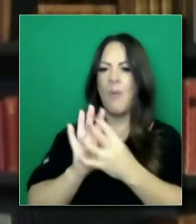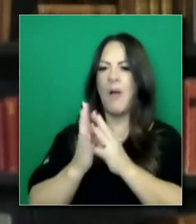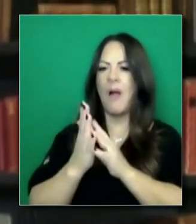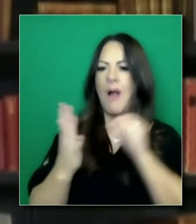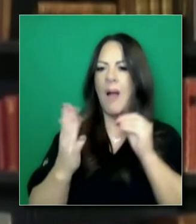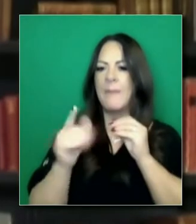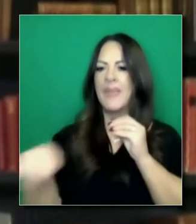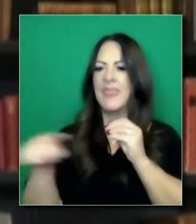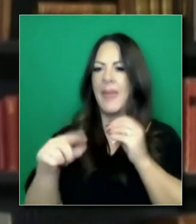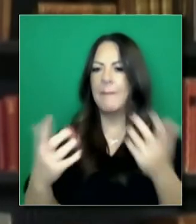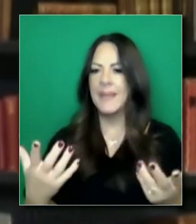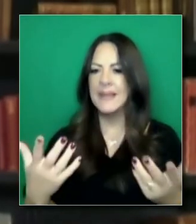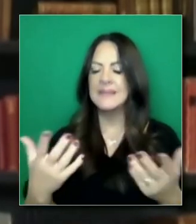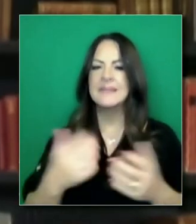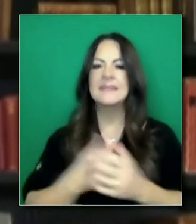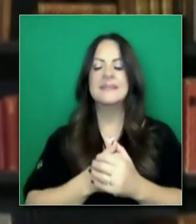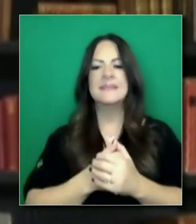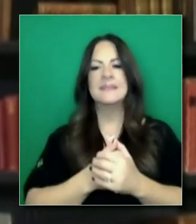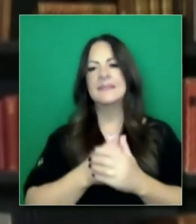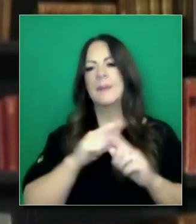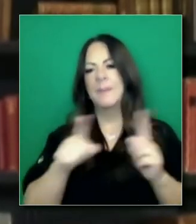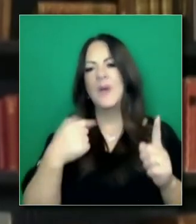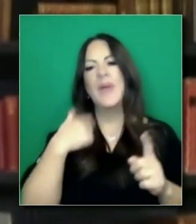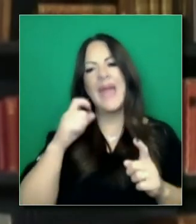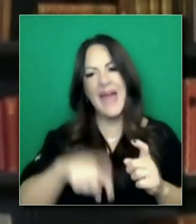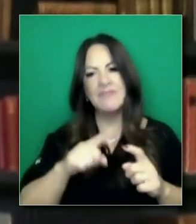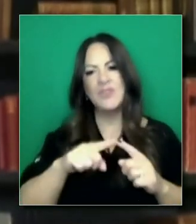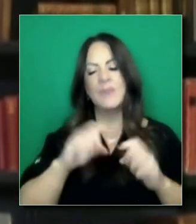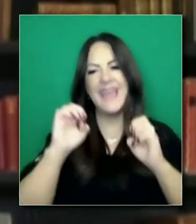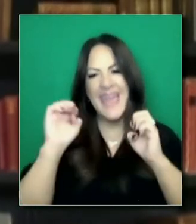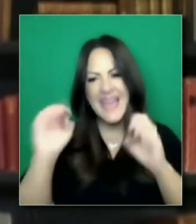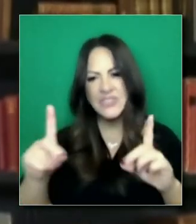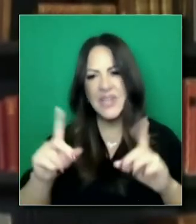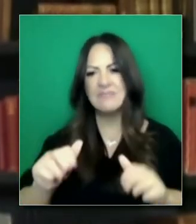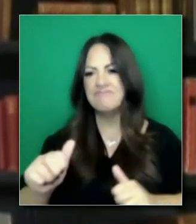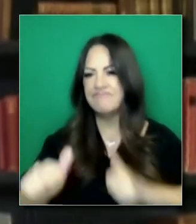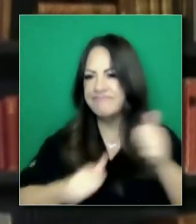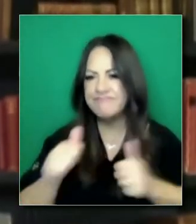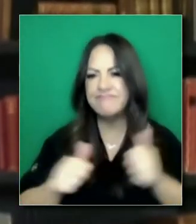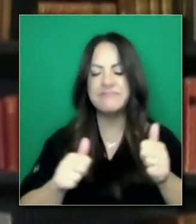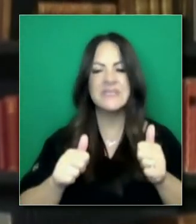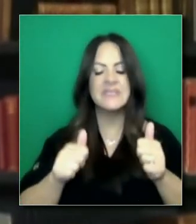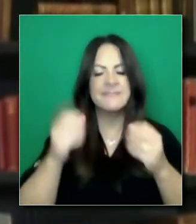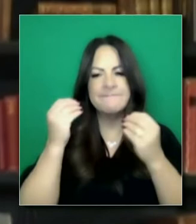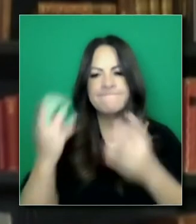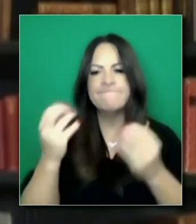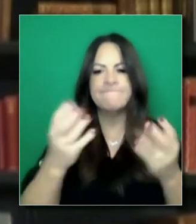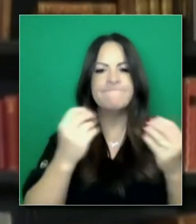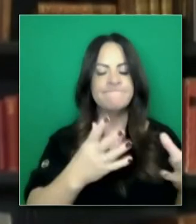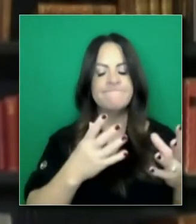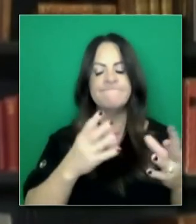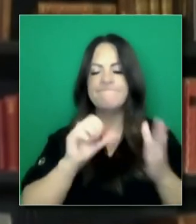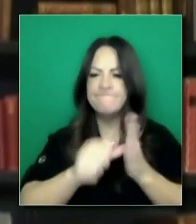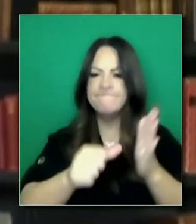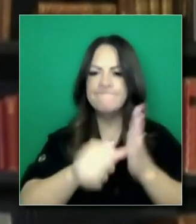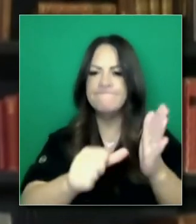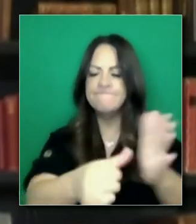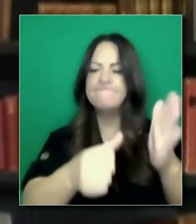seremos agresivos, como lo hemos hecho, y seremos proactivos en el futuro